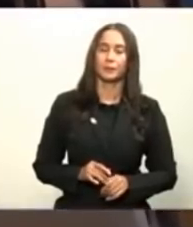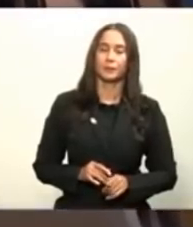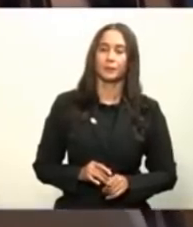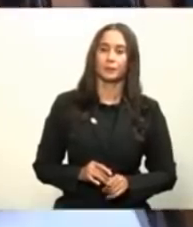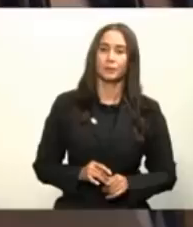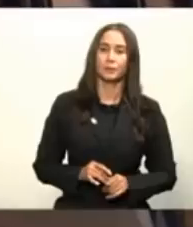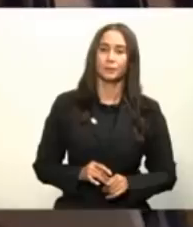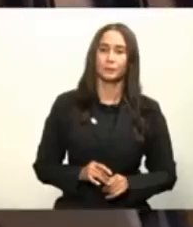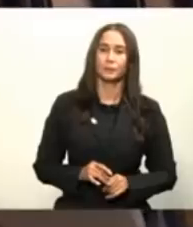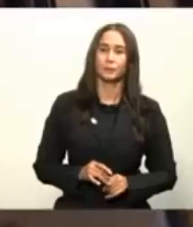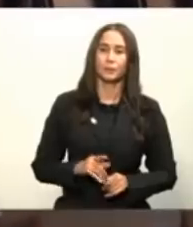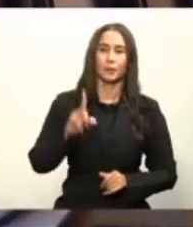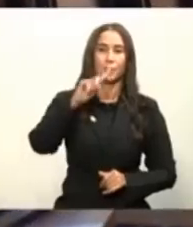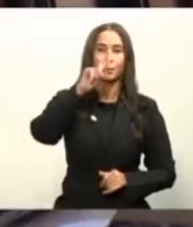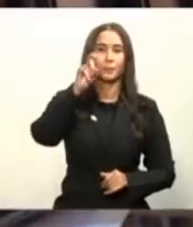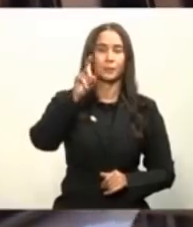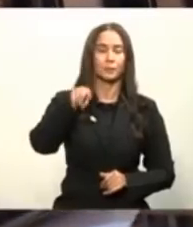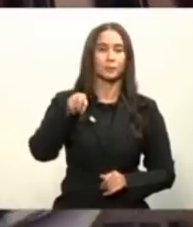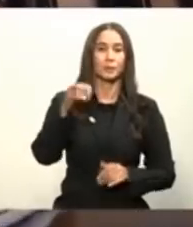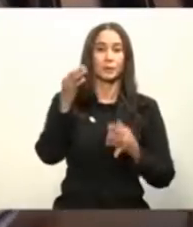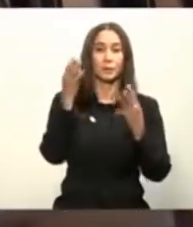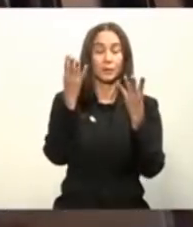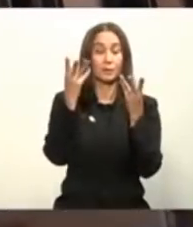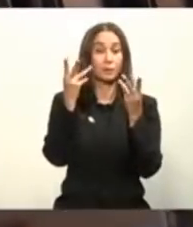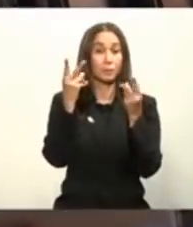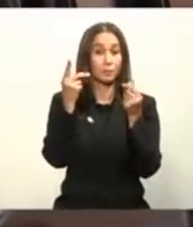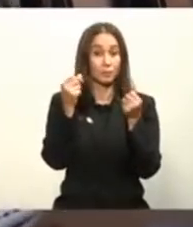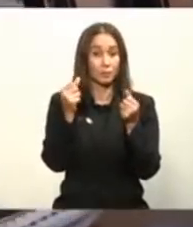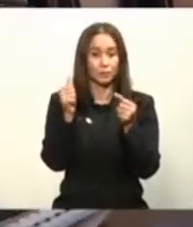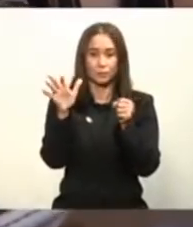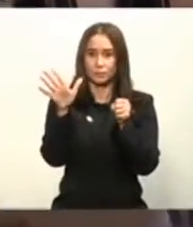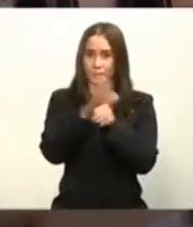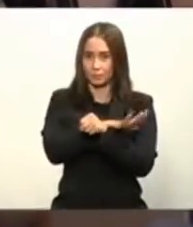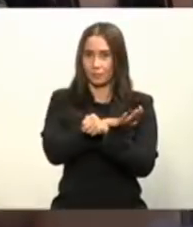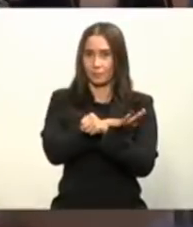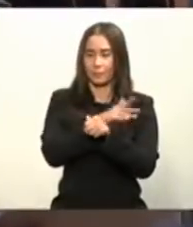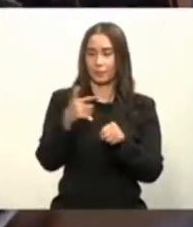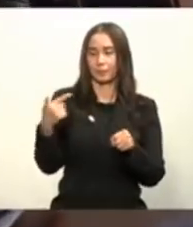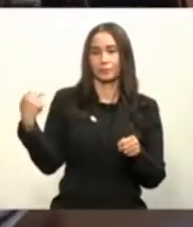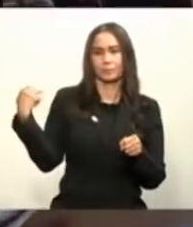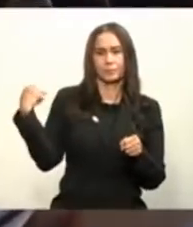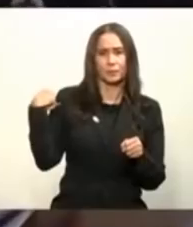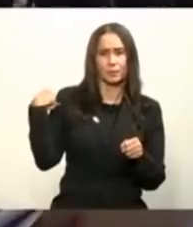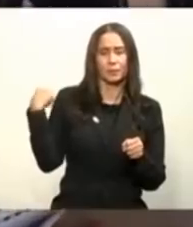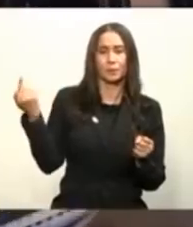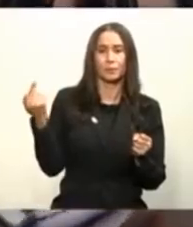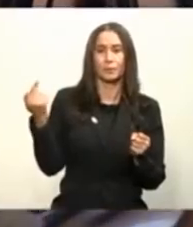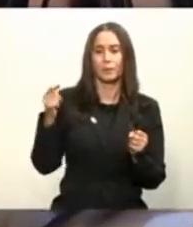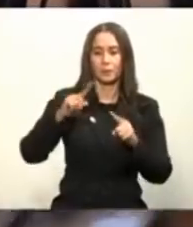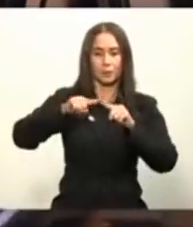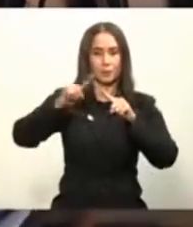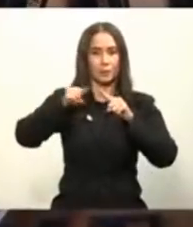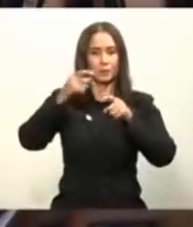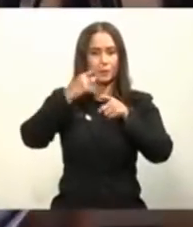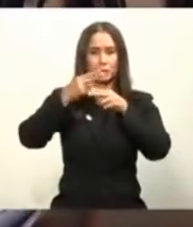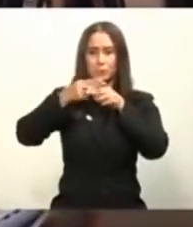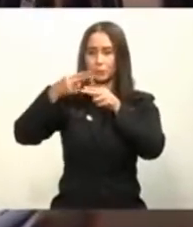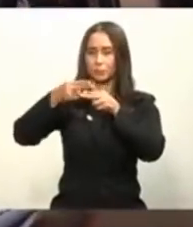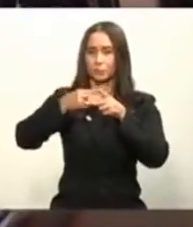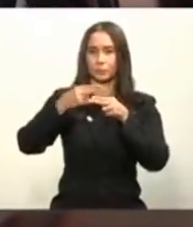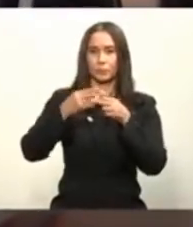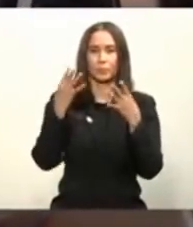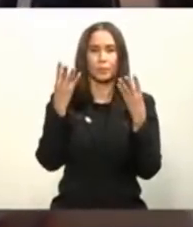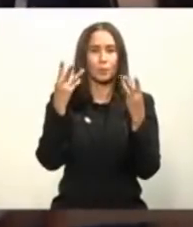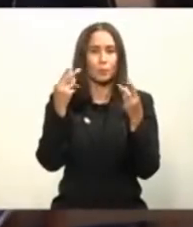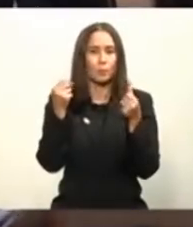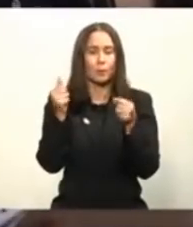Preguntar el costo general de estas vacunas que nos van a llegar por las diferentes vías ¿A cuánto asciende el costo general de